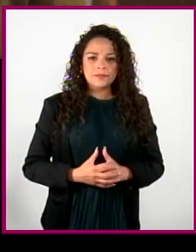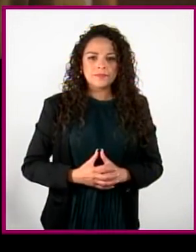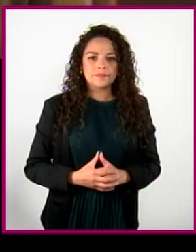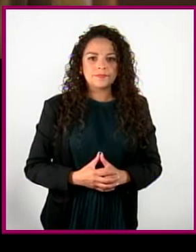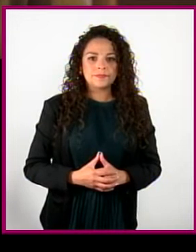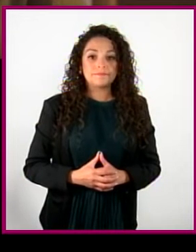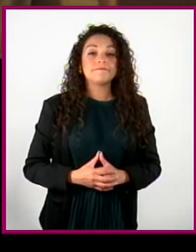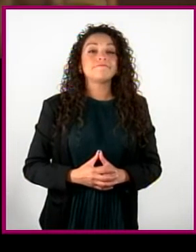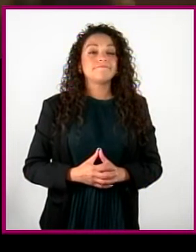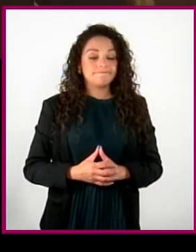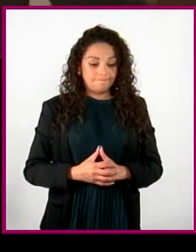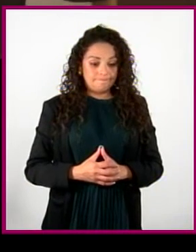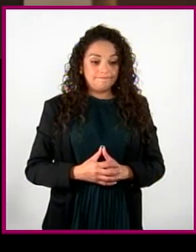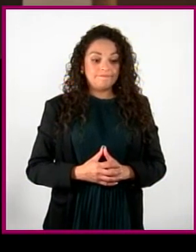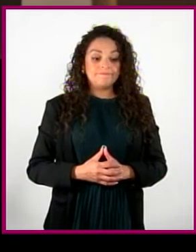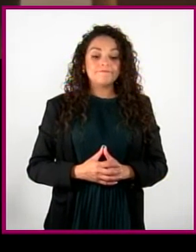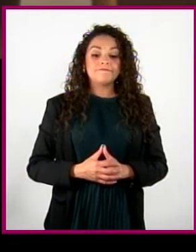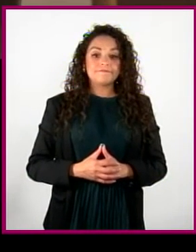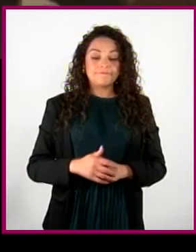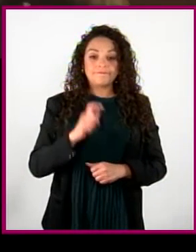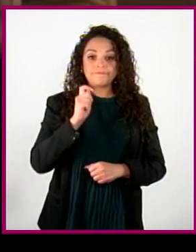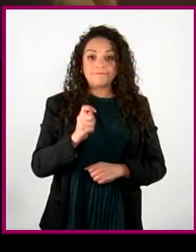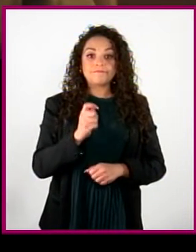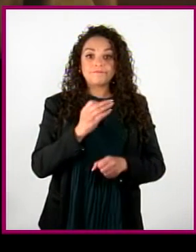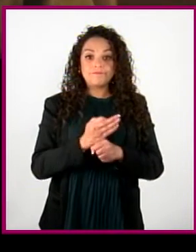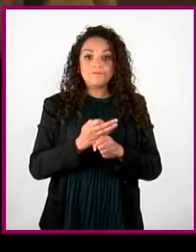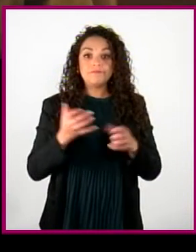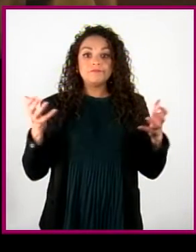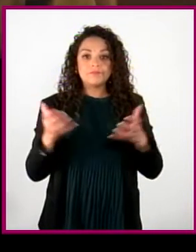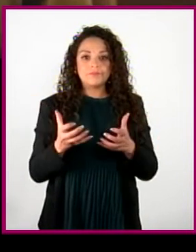Llegó la hora del momento zen.